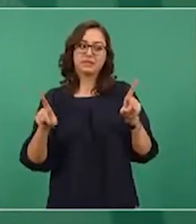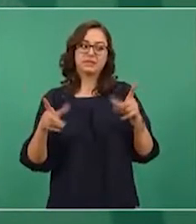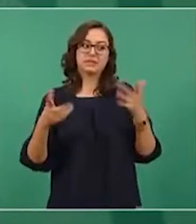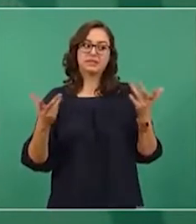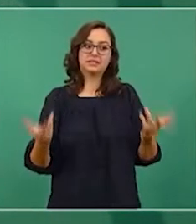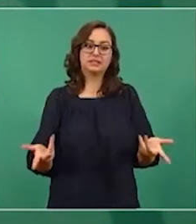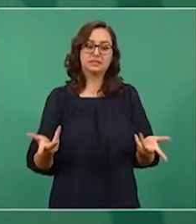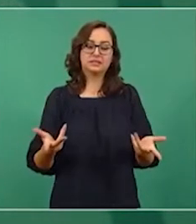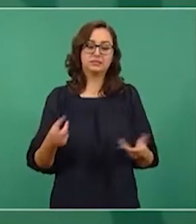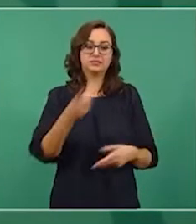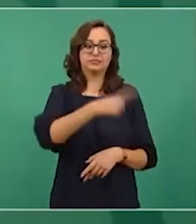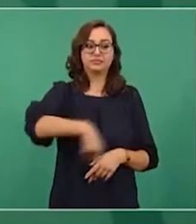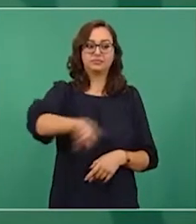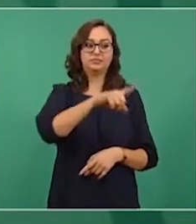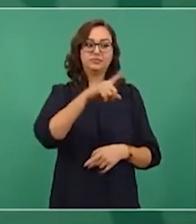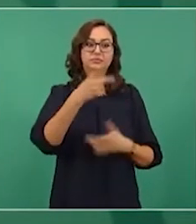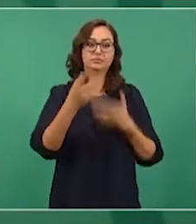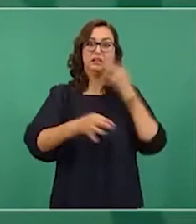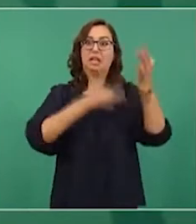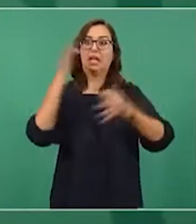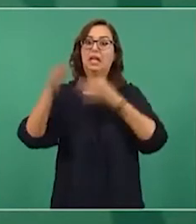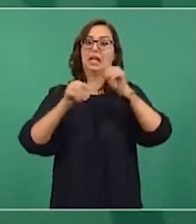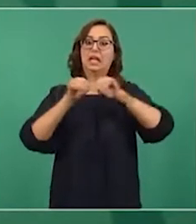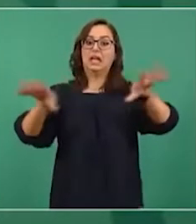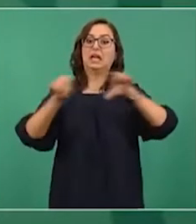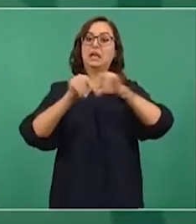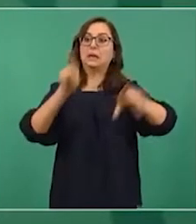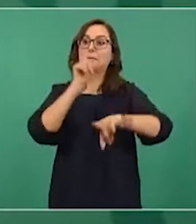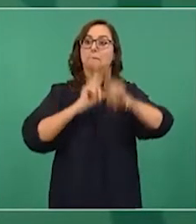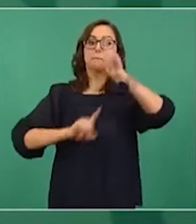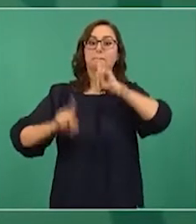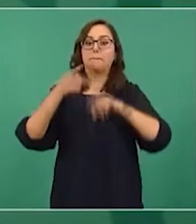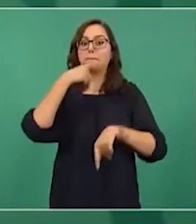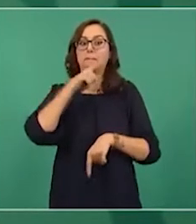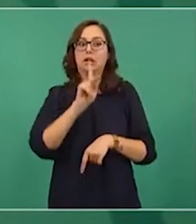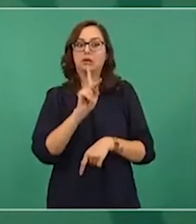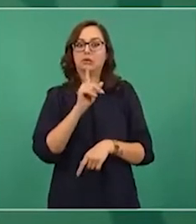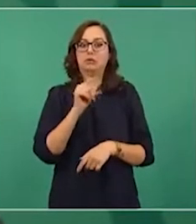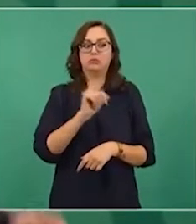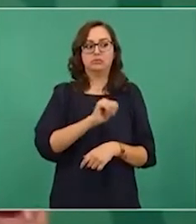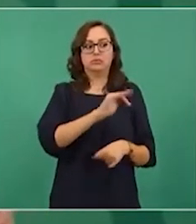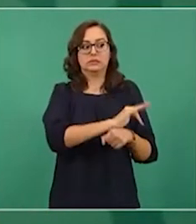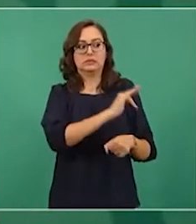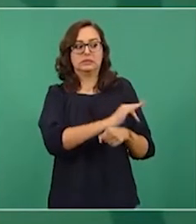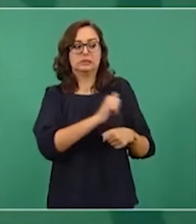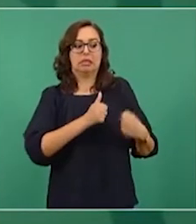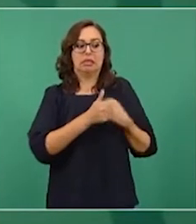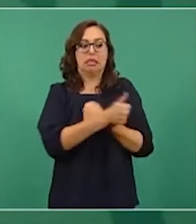les conviene y callan como momia cuando no les conviene.